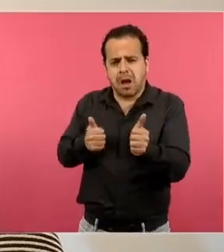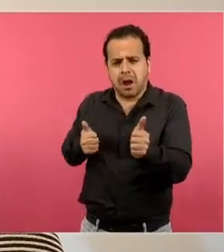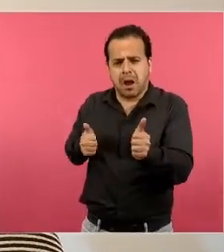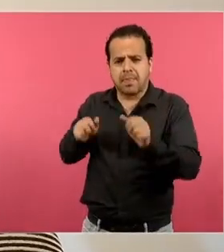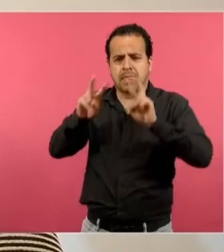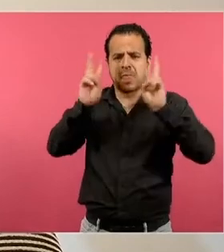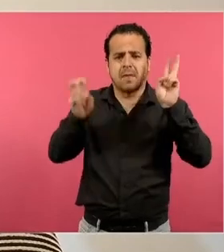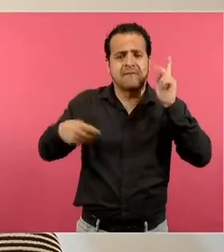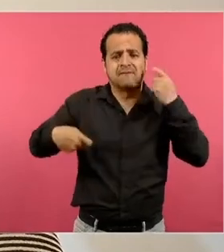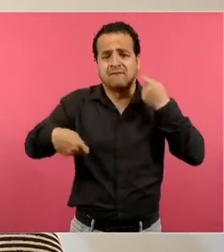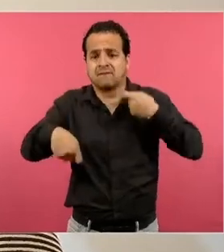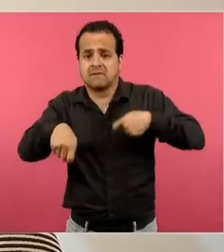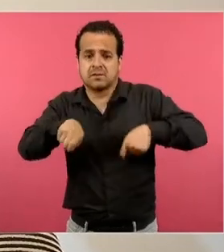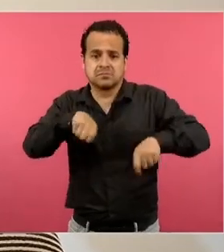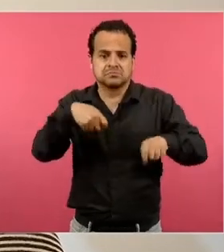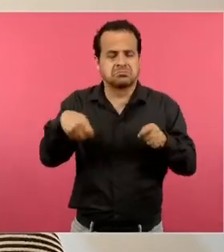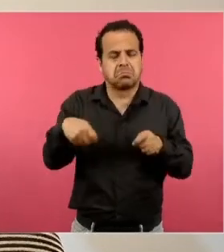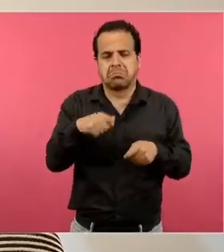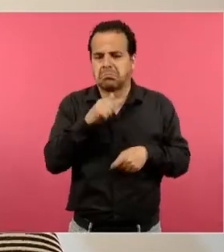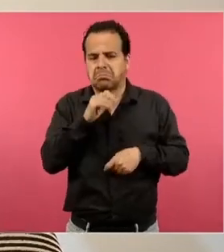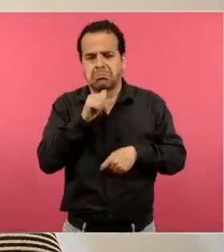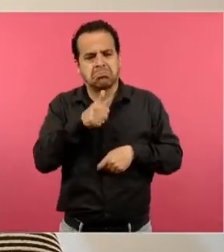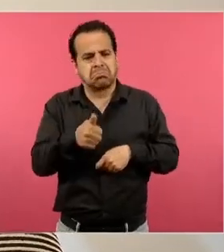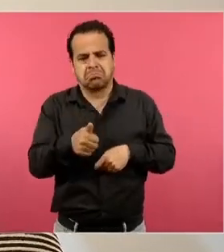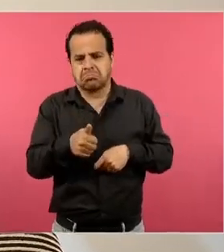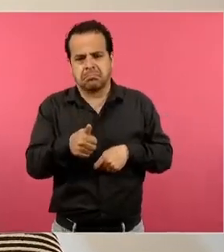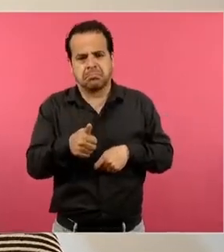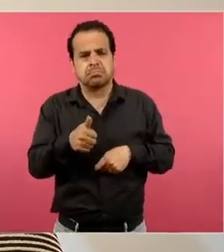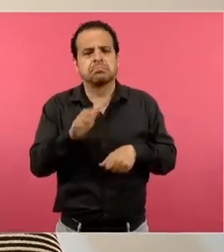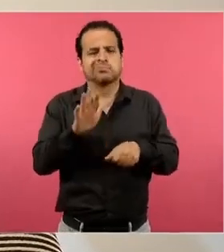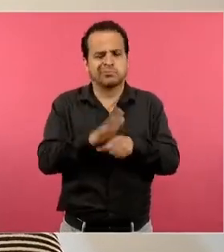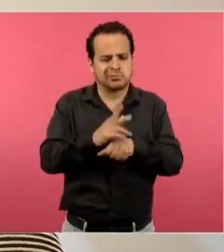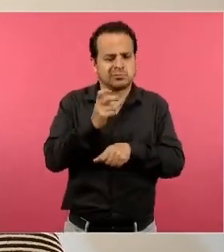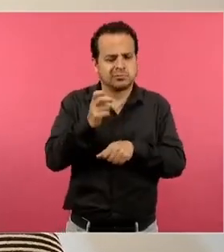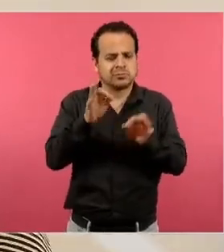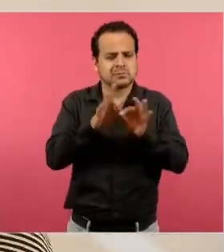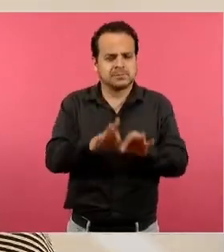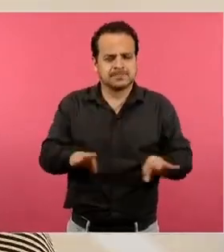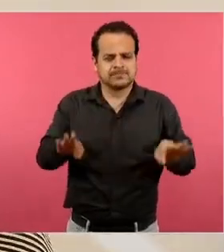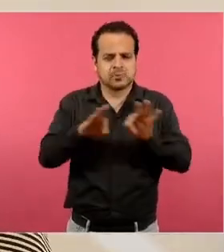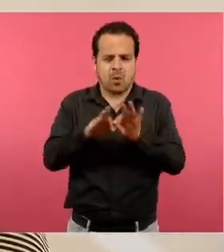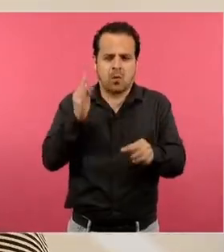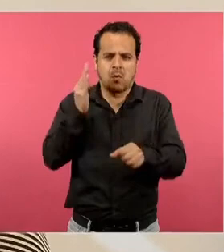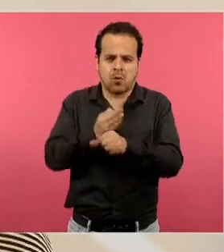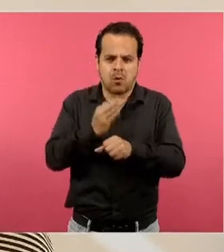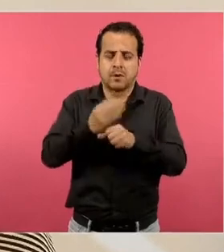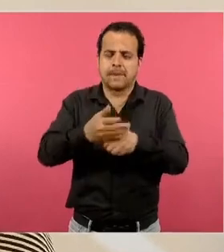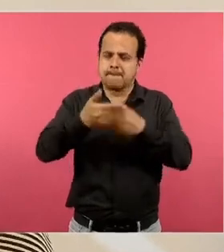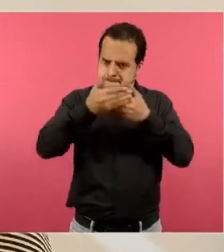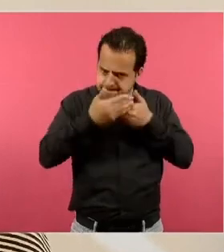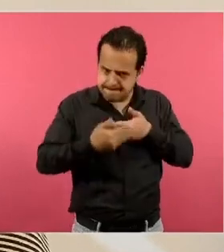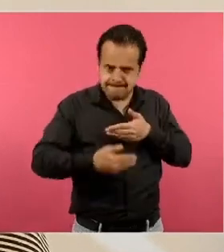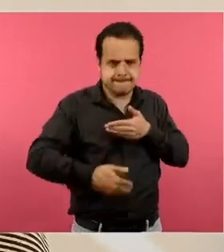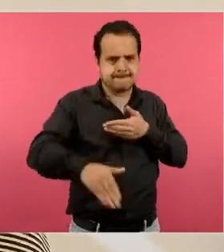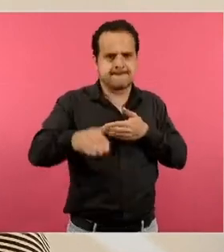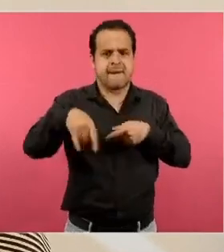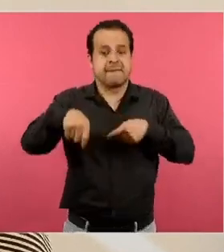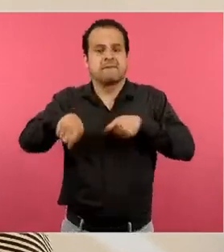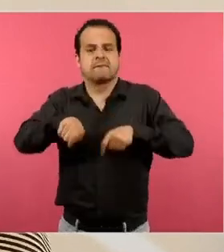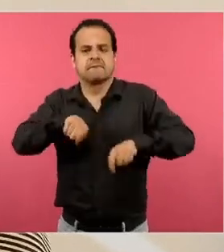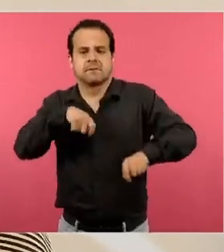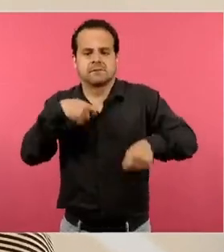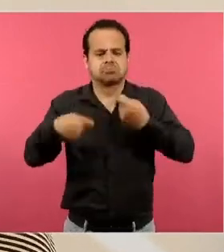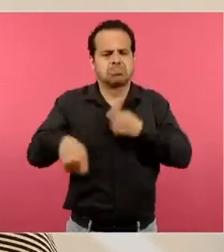Entonces, la posibilidad de que los programas sintéticos de estudio remitan o abran esa